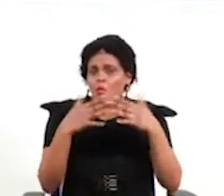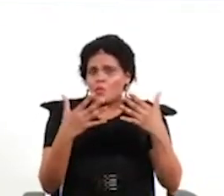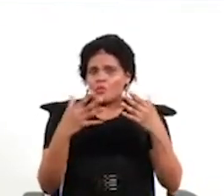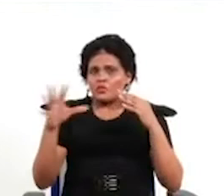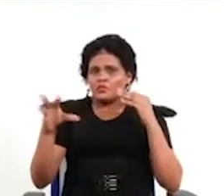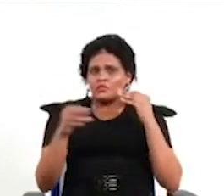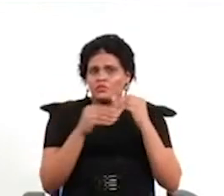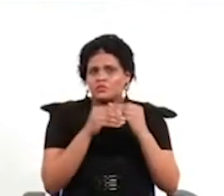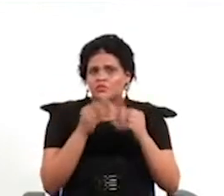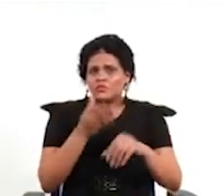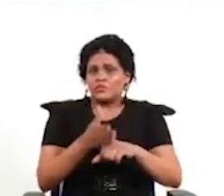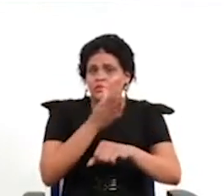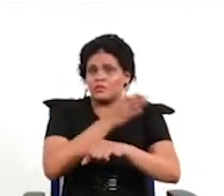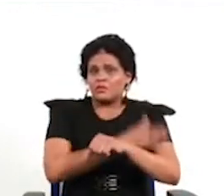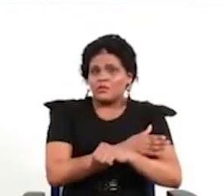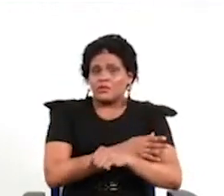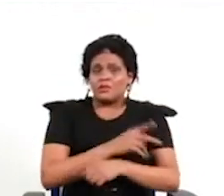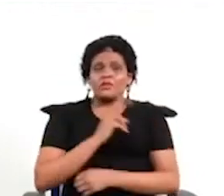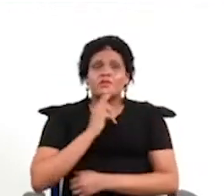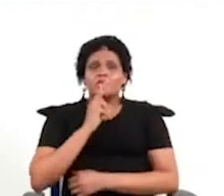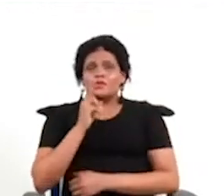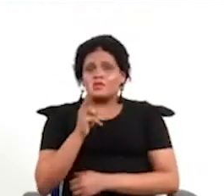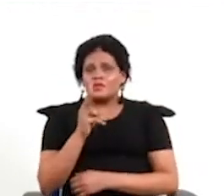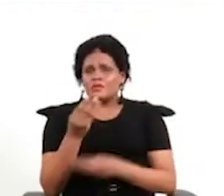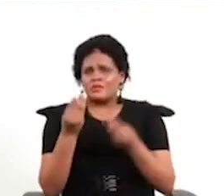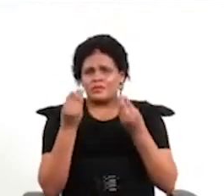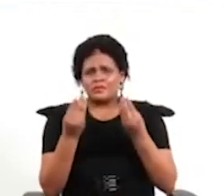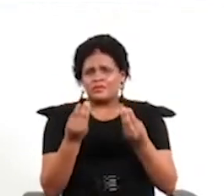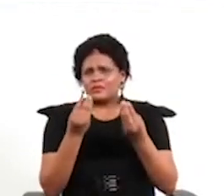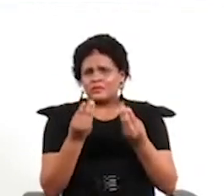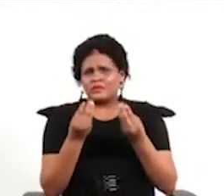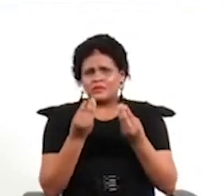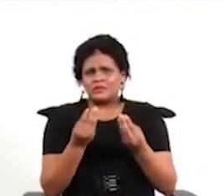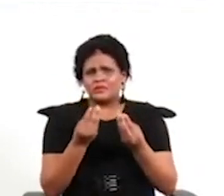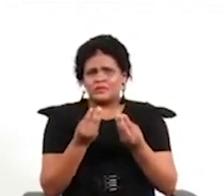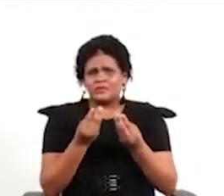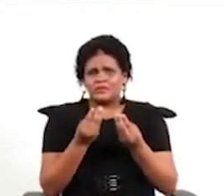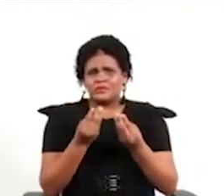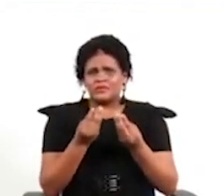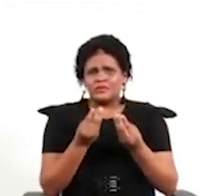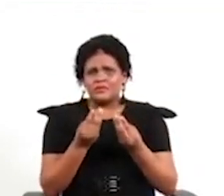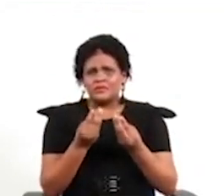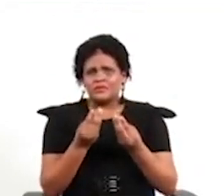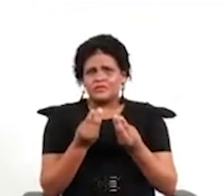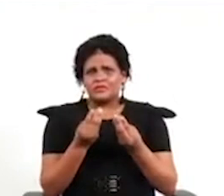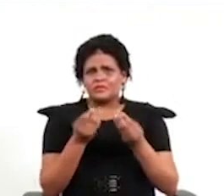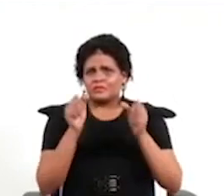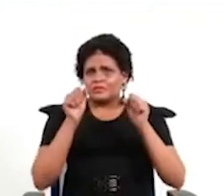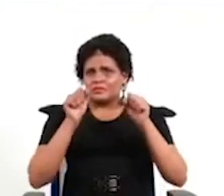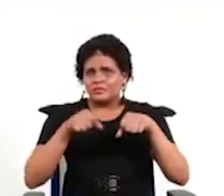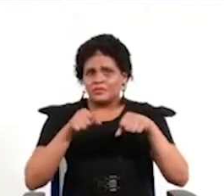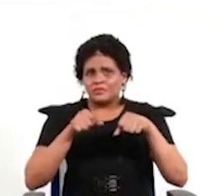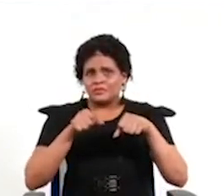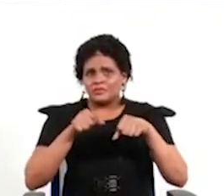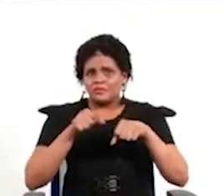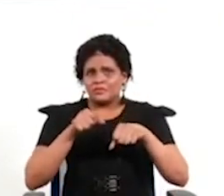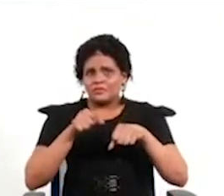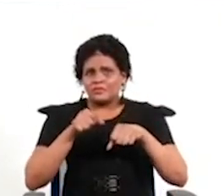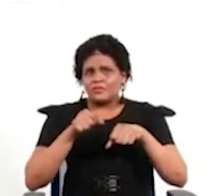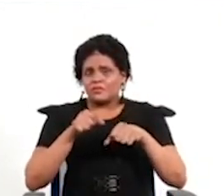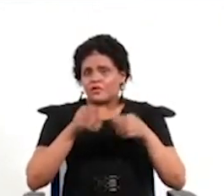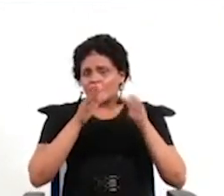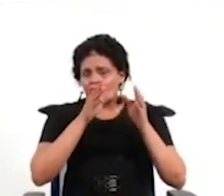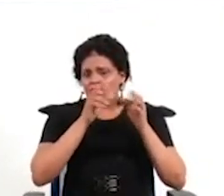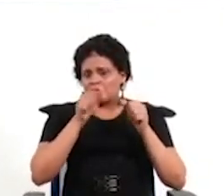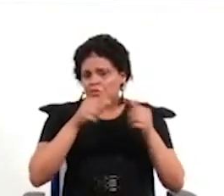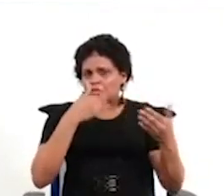lo que dijo antes porque es verdad demasiado demasiado tiempo puede socavar las posibilidades de éxito al